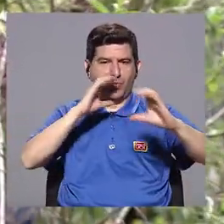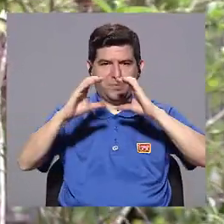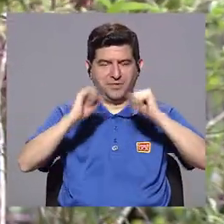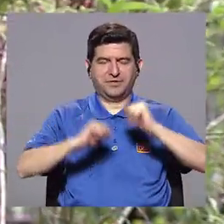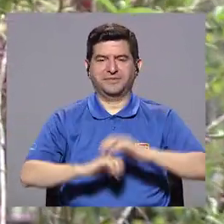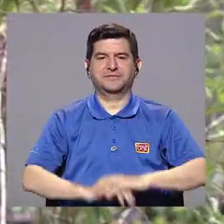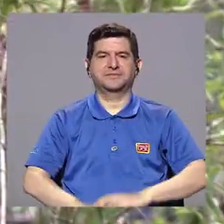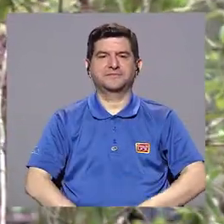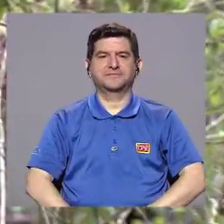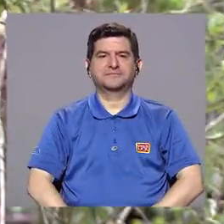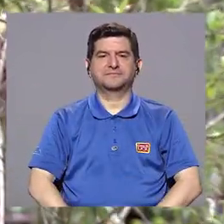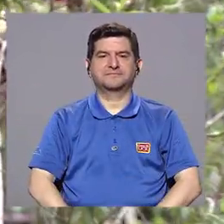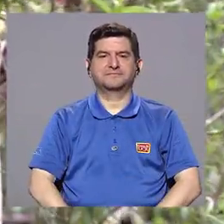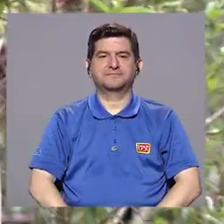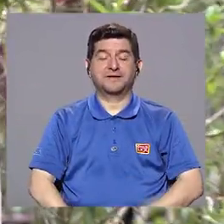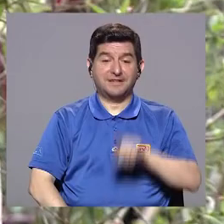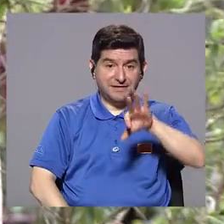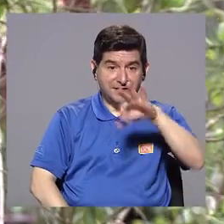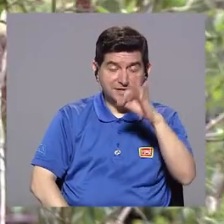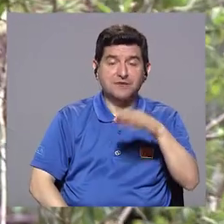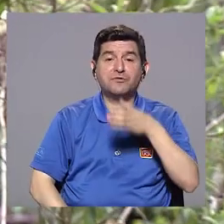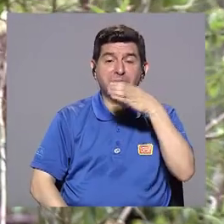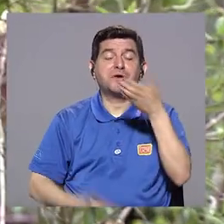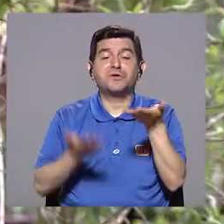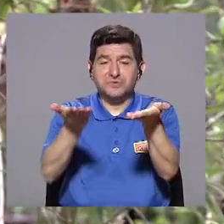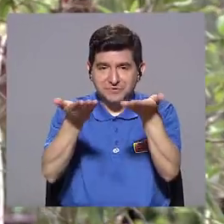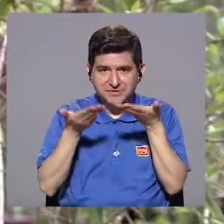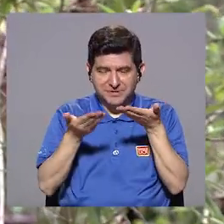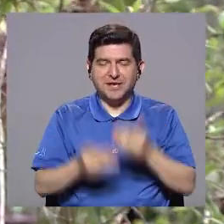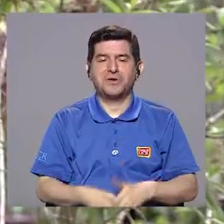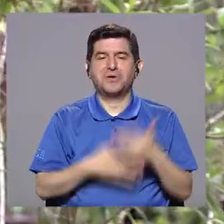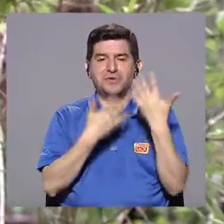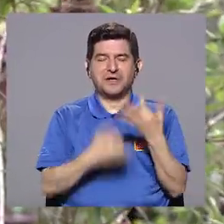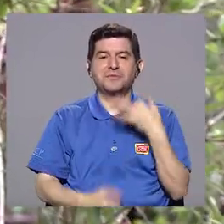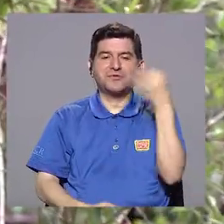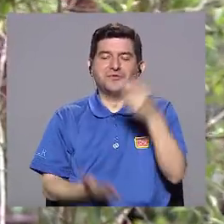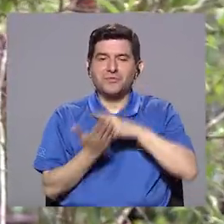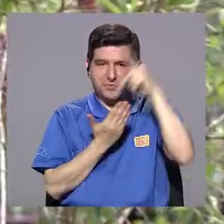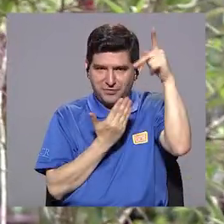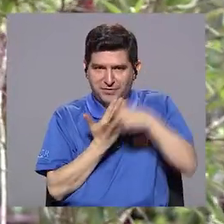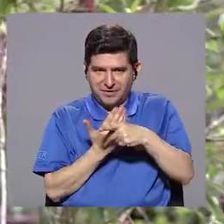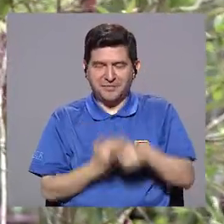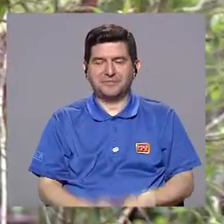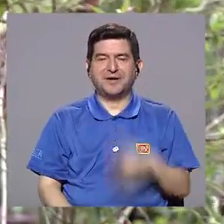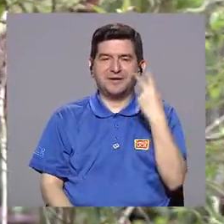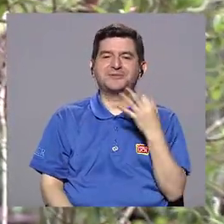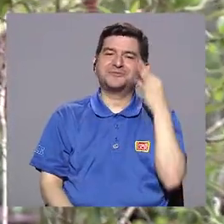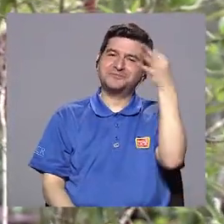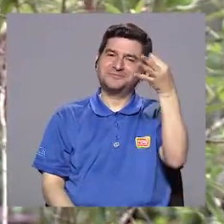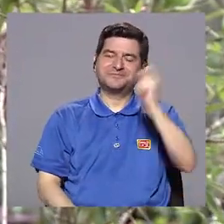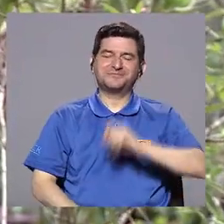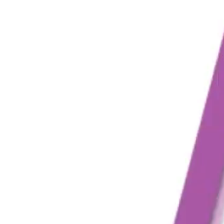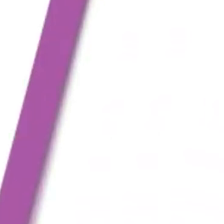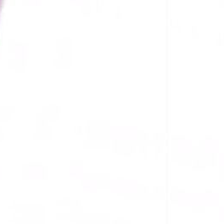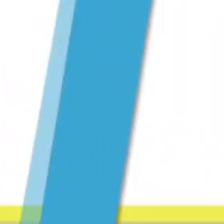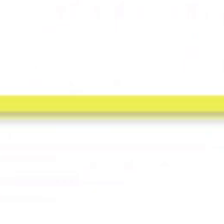.ac.cr para sus sugerencias. Le esperamos en nuestra próxima edición. Hasta pronto.